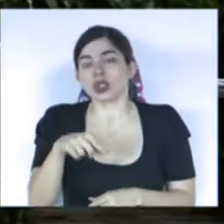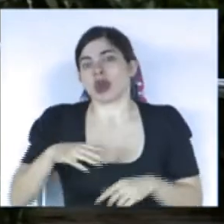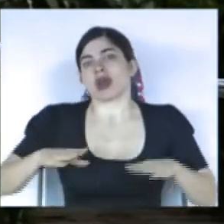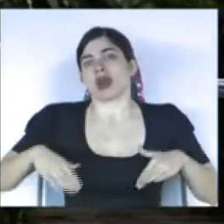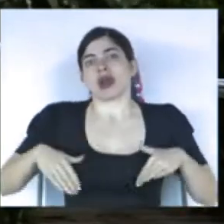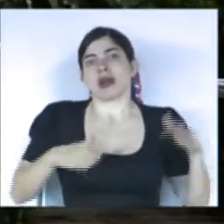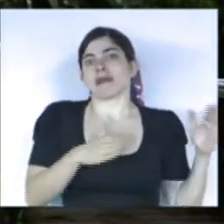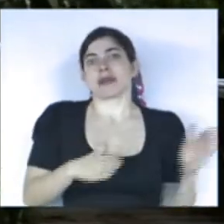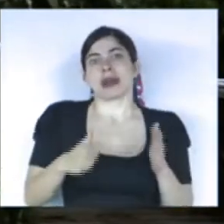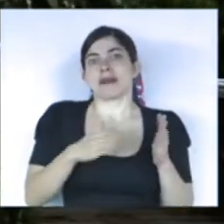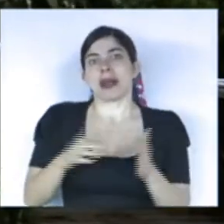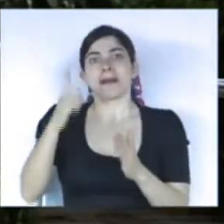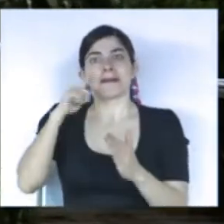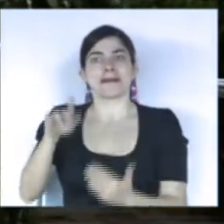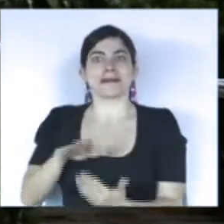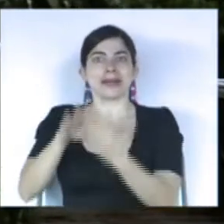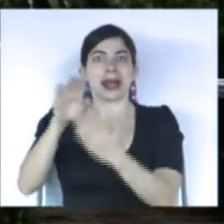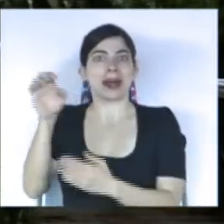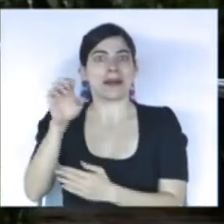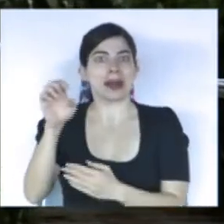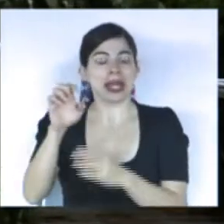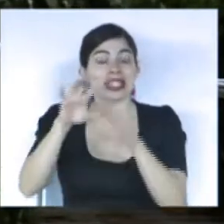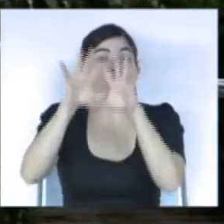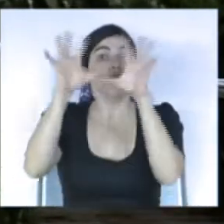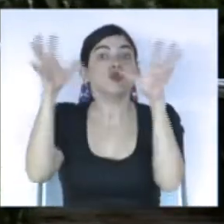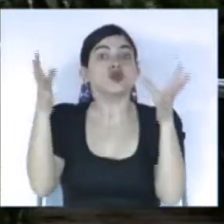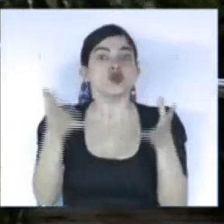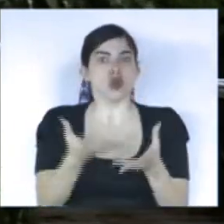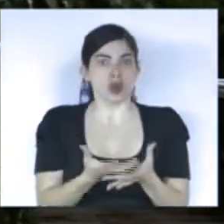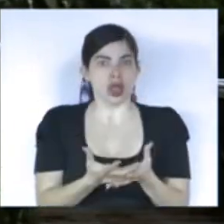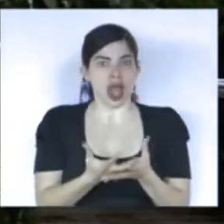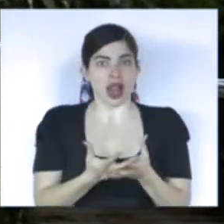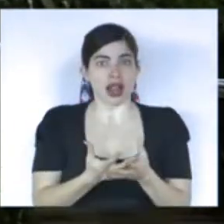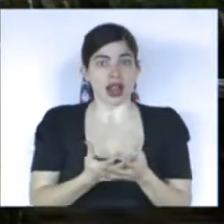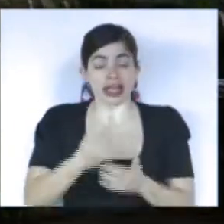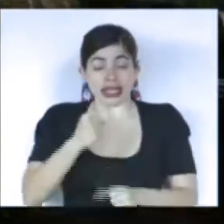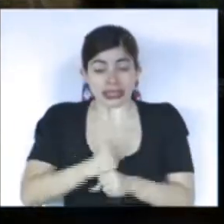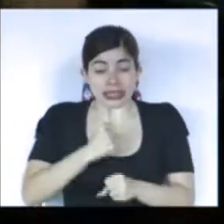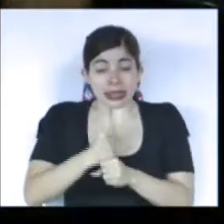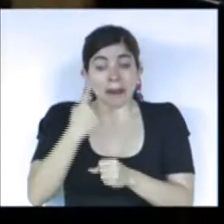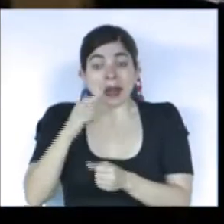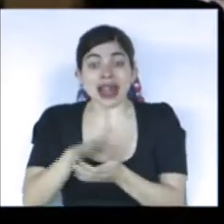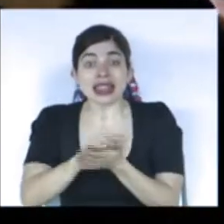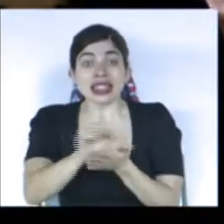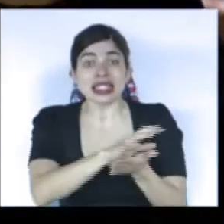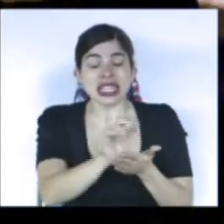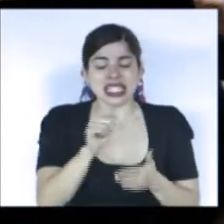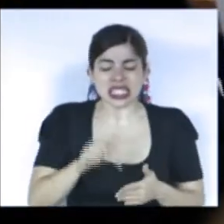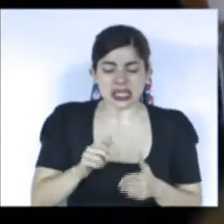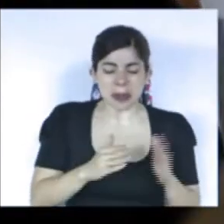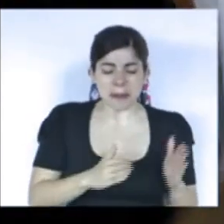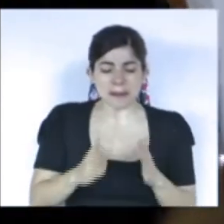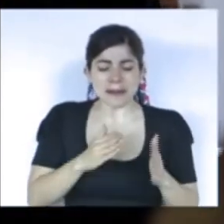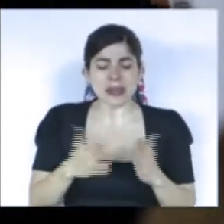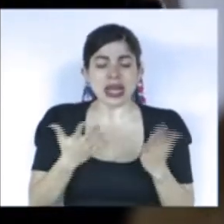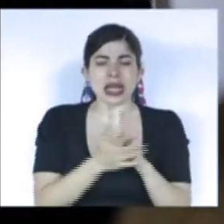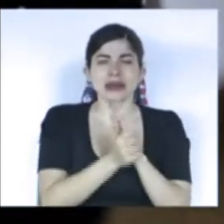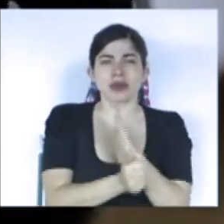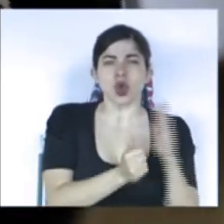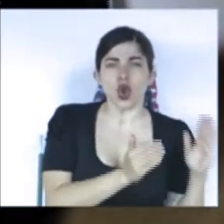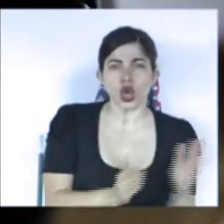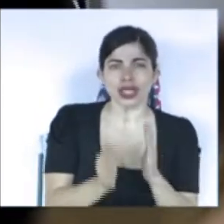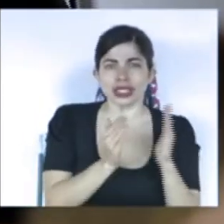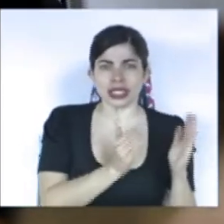preparado para enfrentar una emergencia mundial. Las operaciones de respuesta a desastres se fundamentan en la capacidad logística,